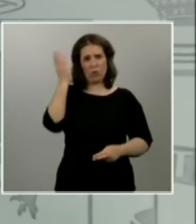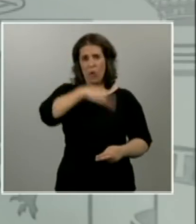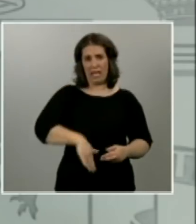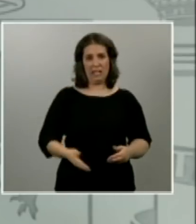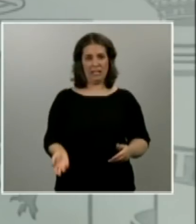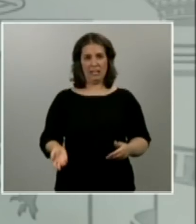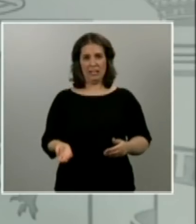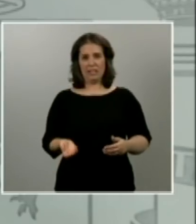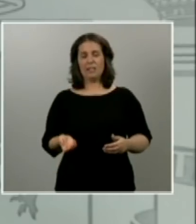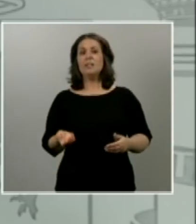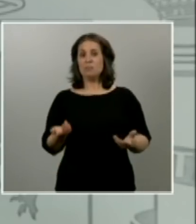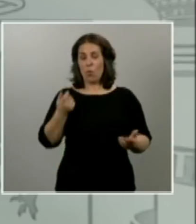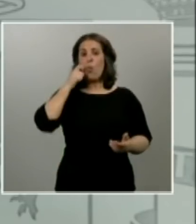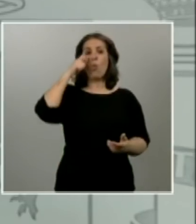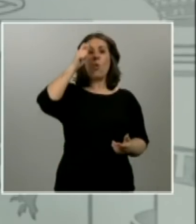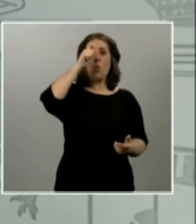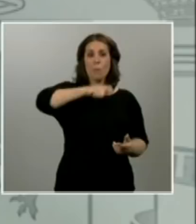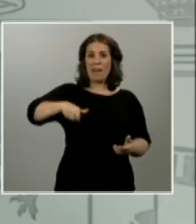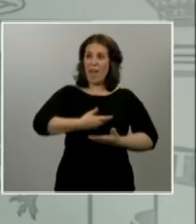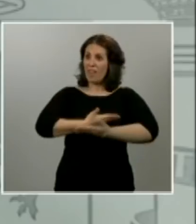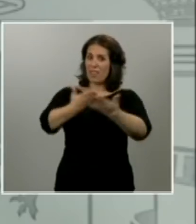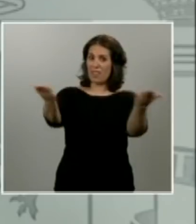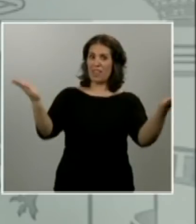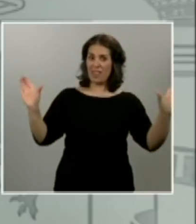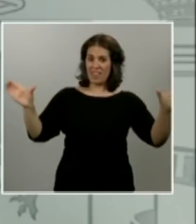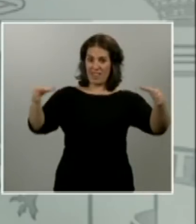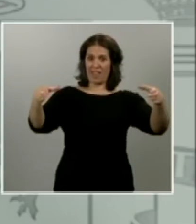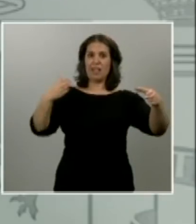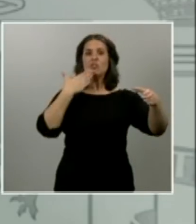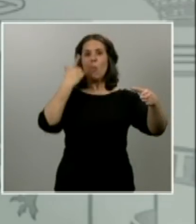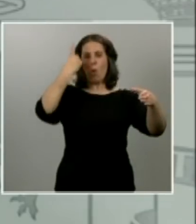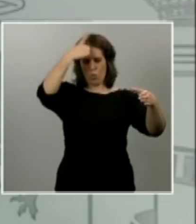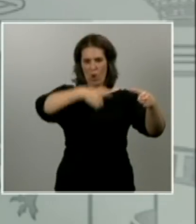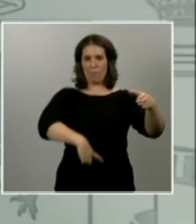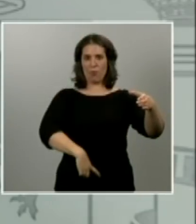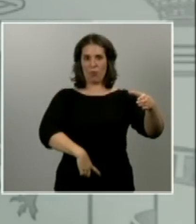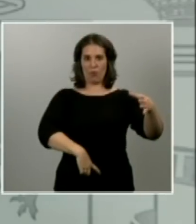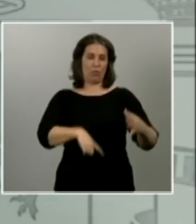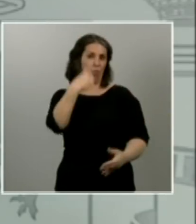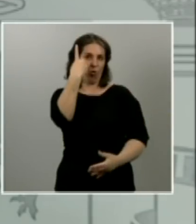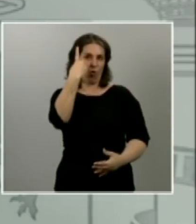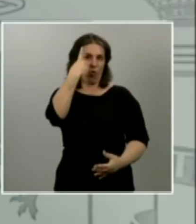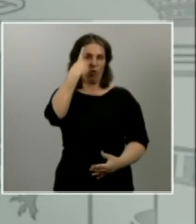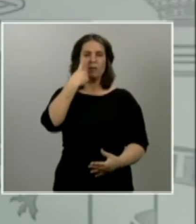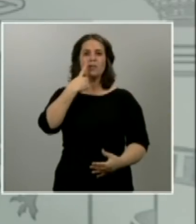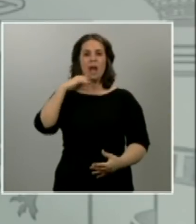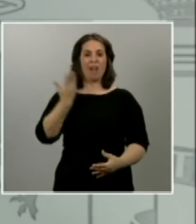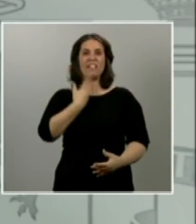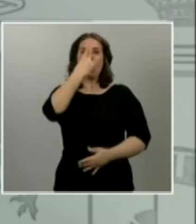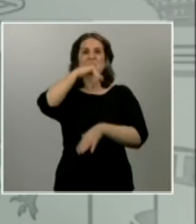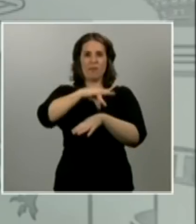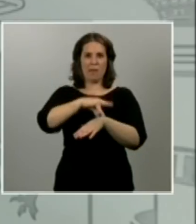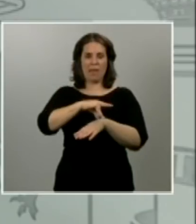La humanidad entera es hoy un solo cuerpo amenazado por una misma enfermedad, unida por un mismo dolor,